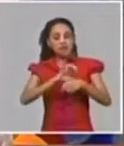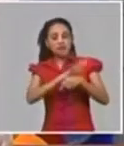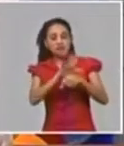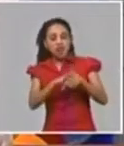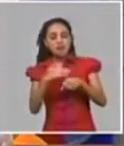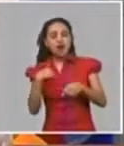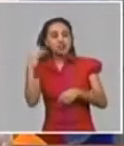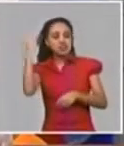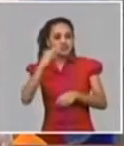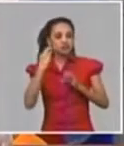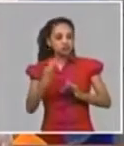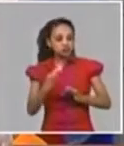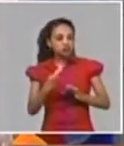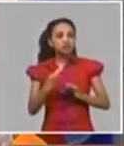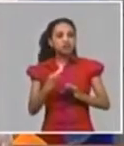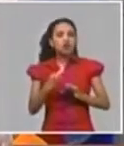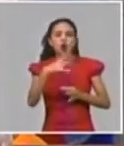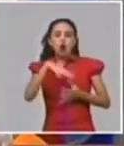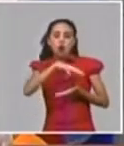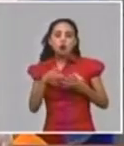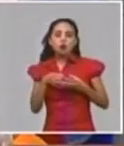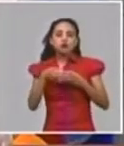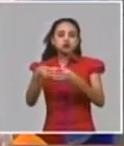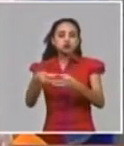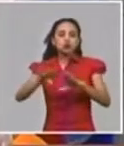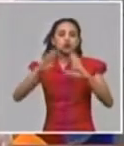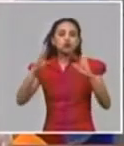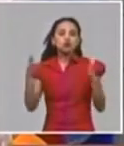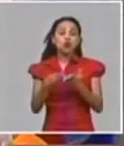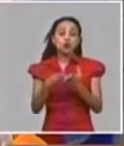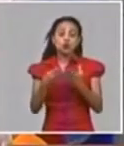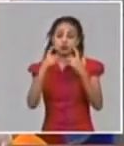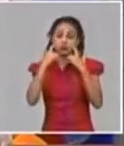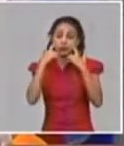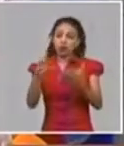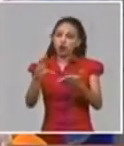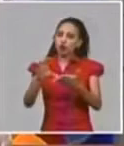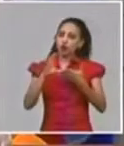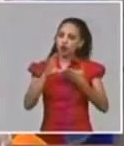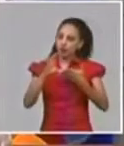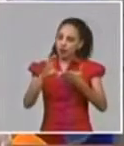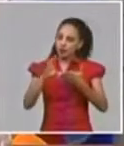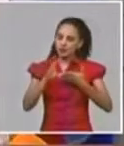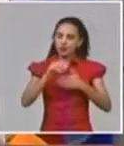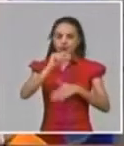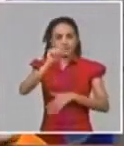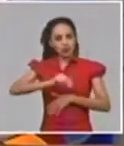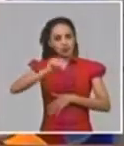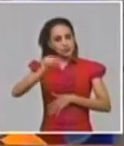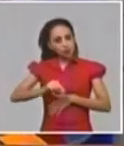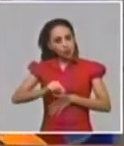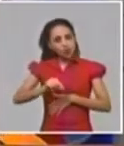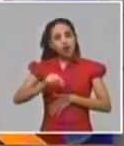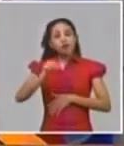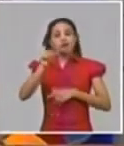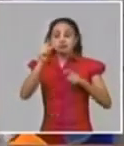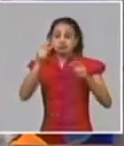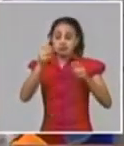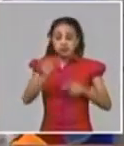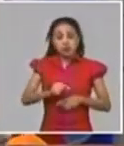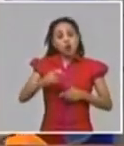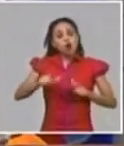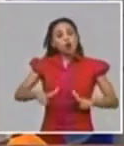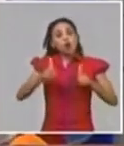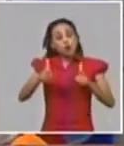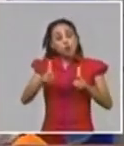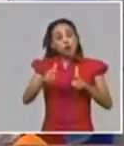y aquí juega un papel fundamental la capacidad de cooperación de las personas el aislamiento que tenemos que mantener